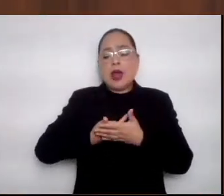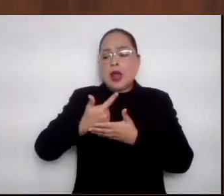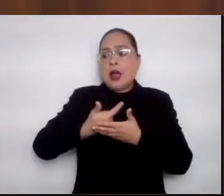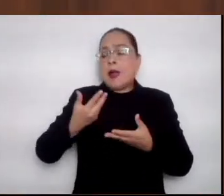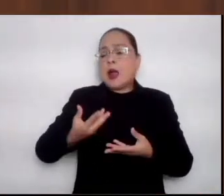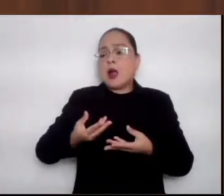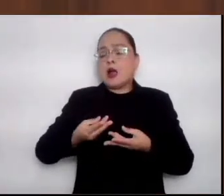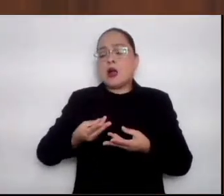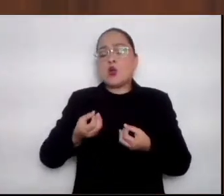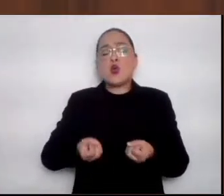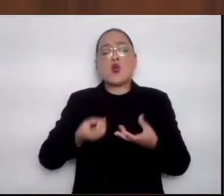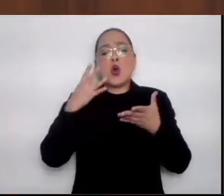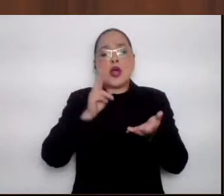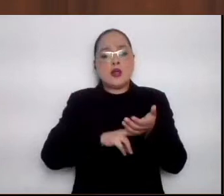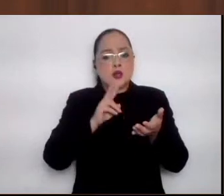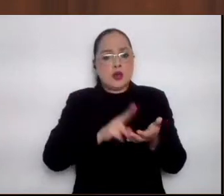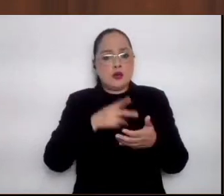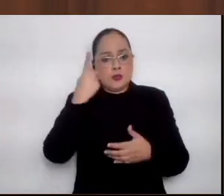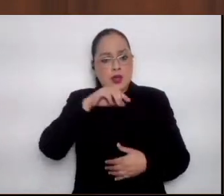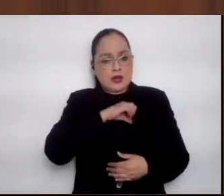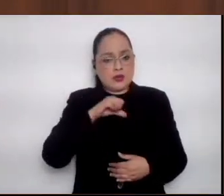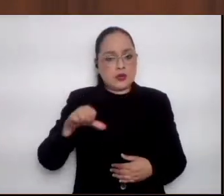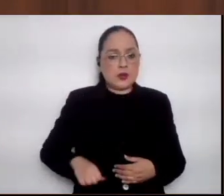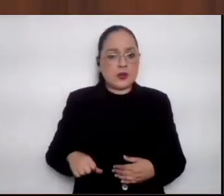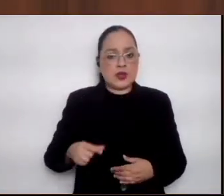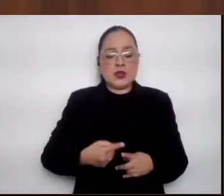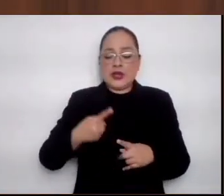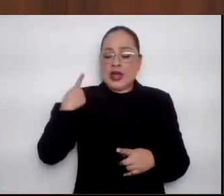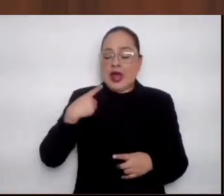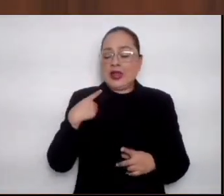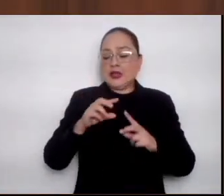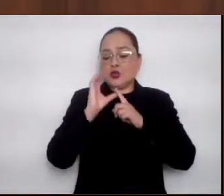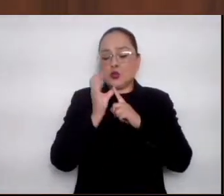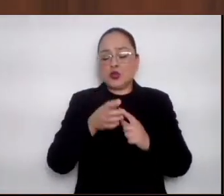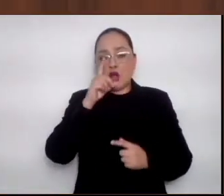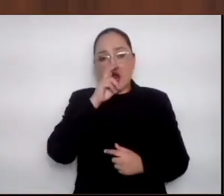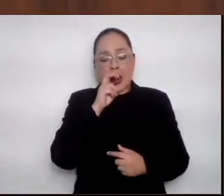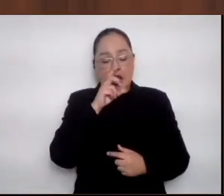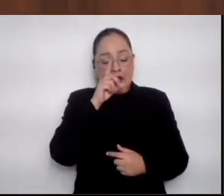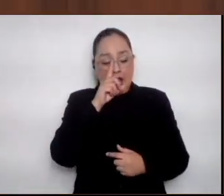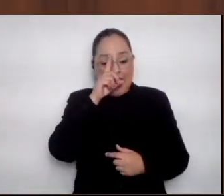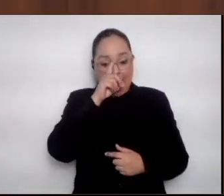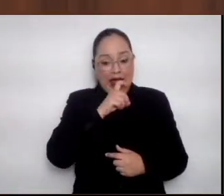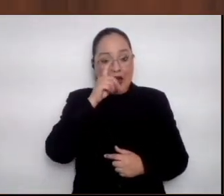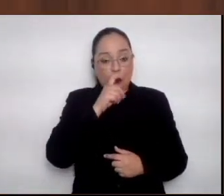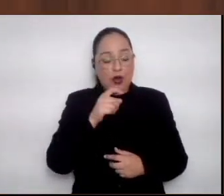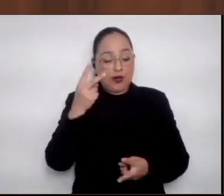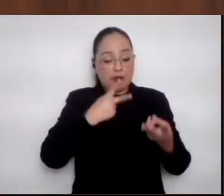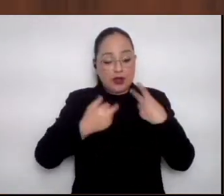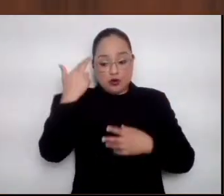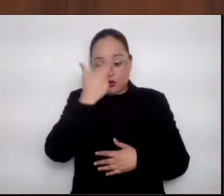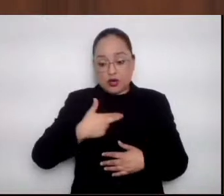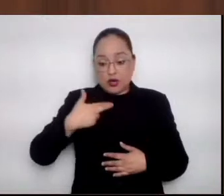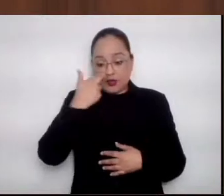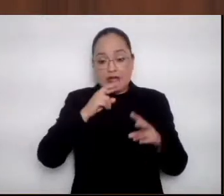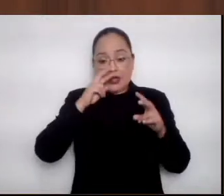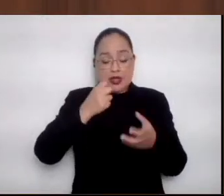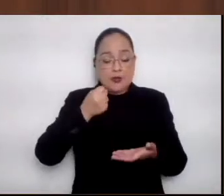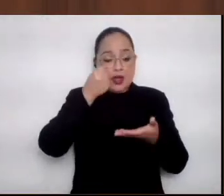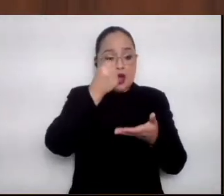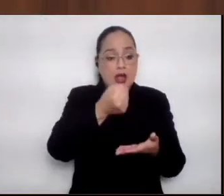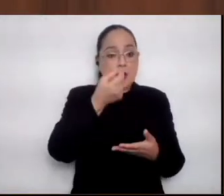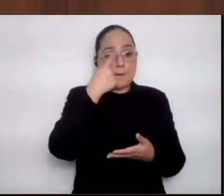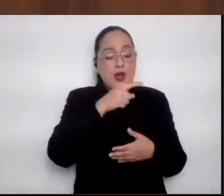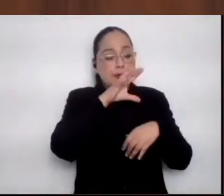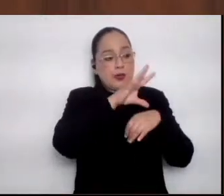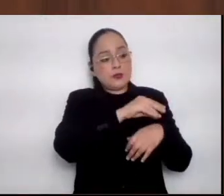ayuntamientos. De hecho, hace un par de años la Comisión Técnica del Agua estuvo por acá revisando el paquete fiscal para autorizar